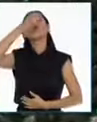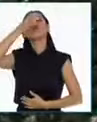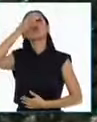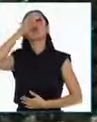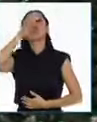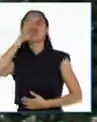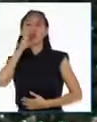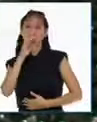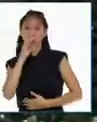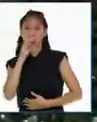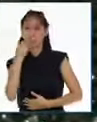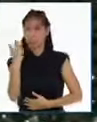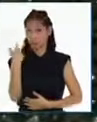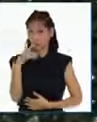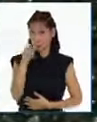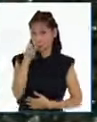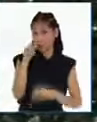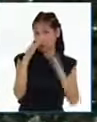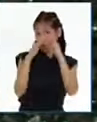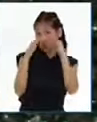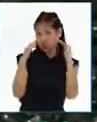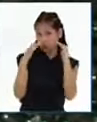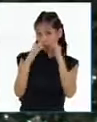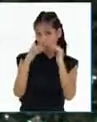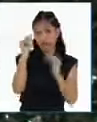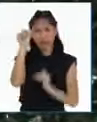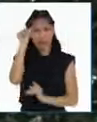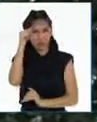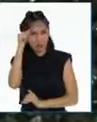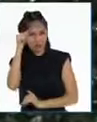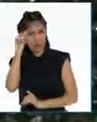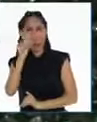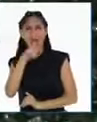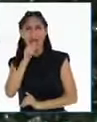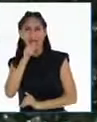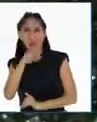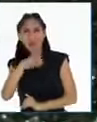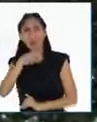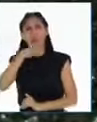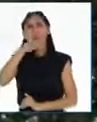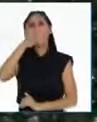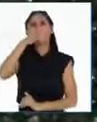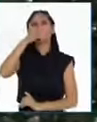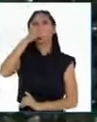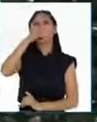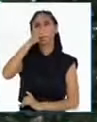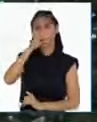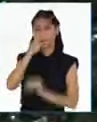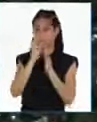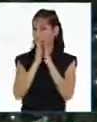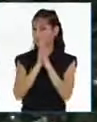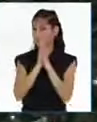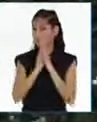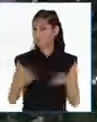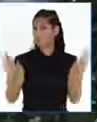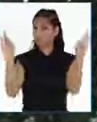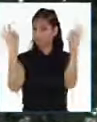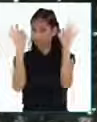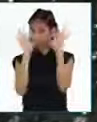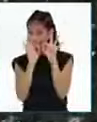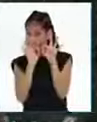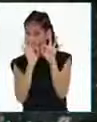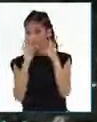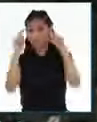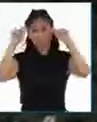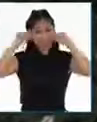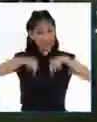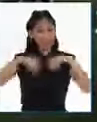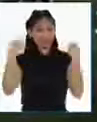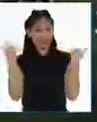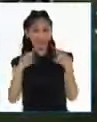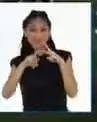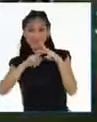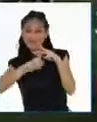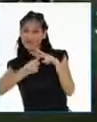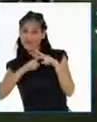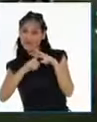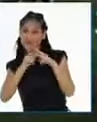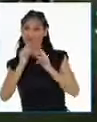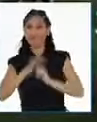Tú también en tu casa no te olvides de tomar agua. Por favor, es muy importante. Ahora sí, a comenzar.